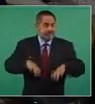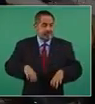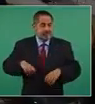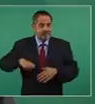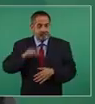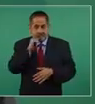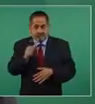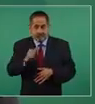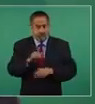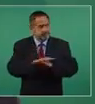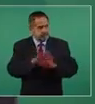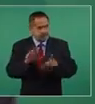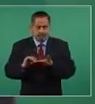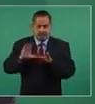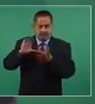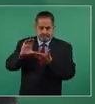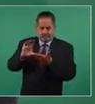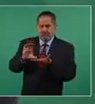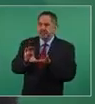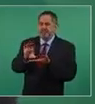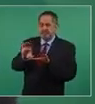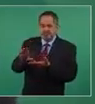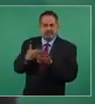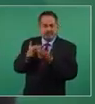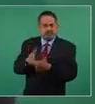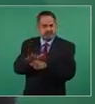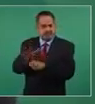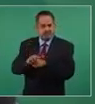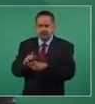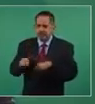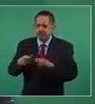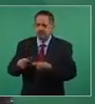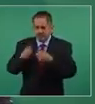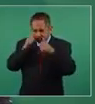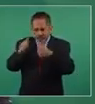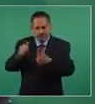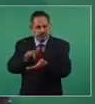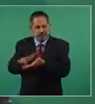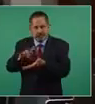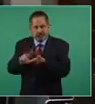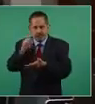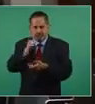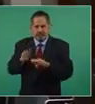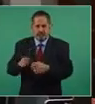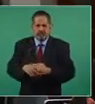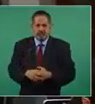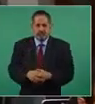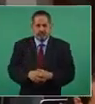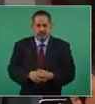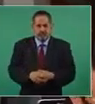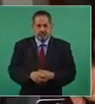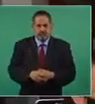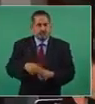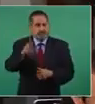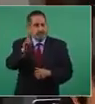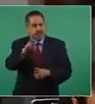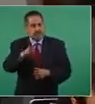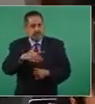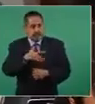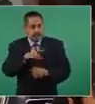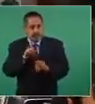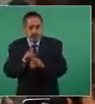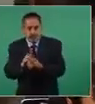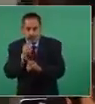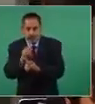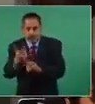gobierno, vamos a tener presupuesto siempre para ayudarlos. Créame que se le parte el alma, sinceramente, a uno cuando